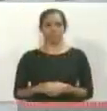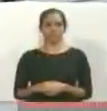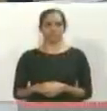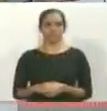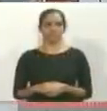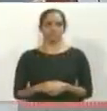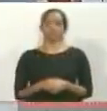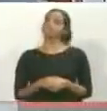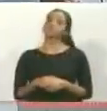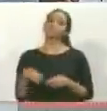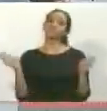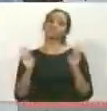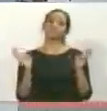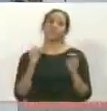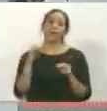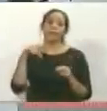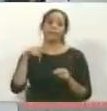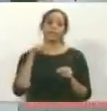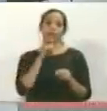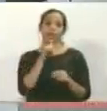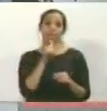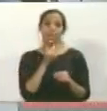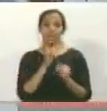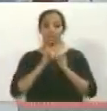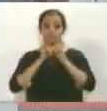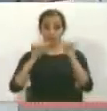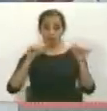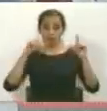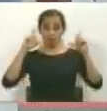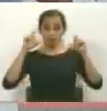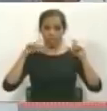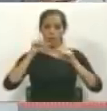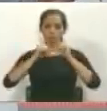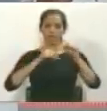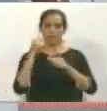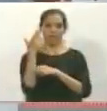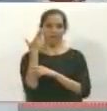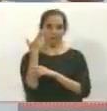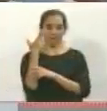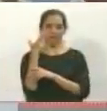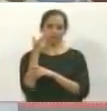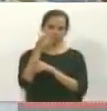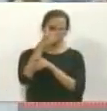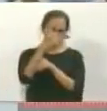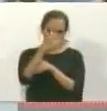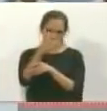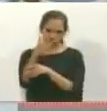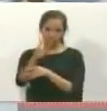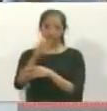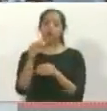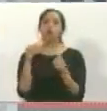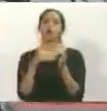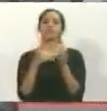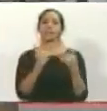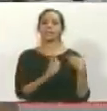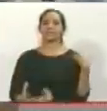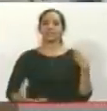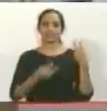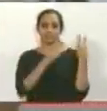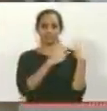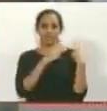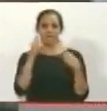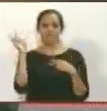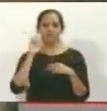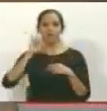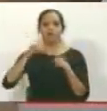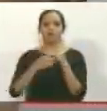agencia AP Noticias difunde imágenes de colectivos armados apuntando contra el presidente encargado de Venezuela, Juanito